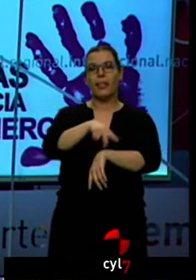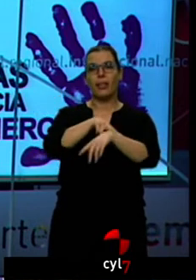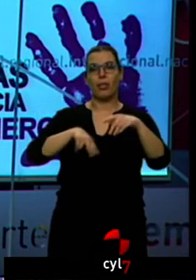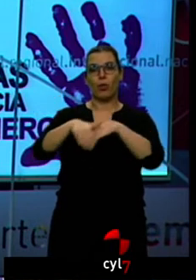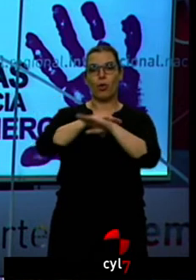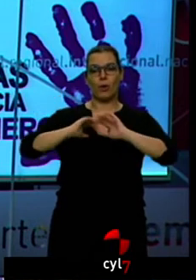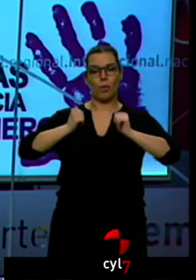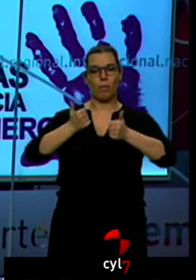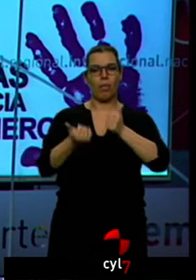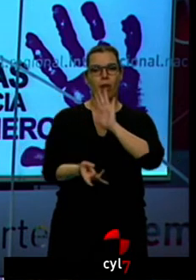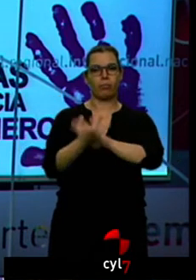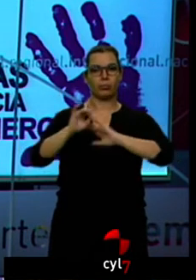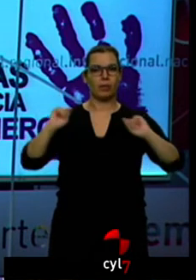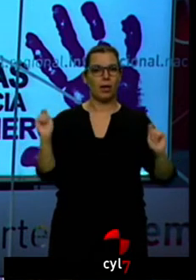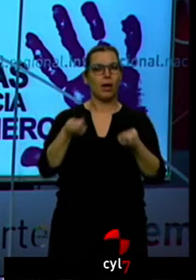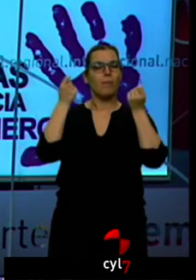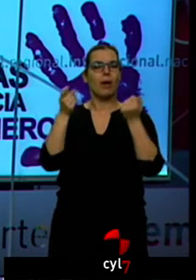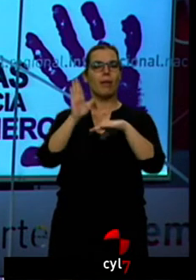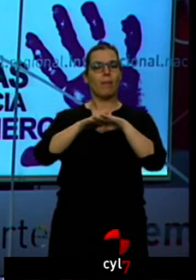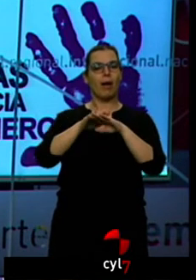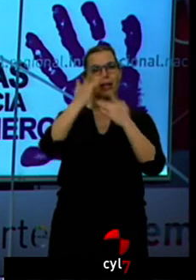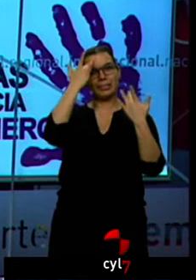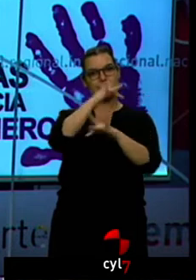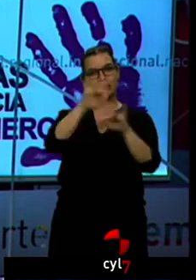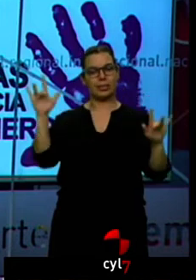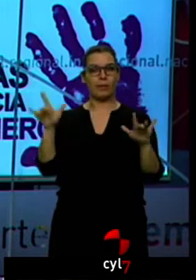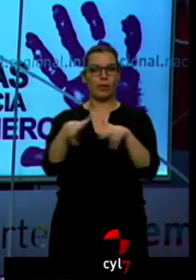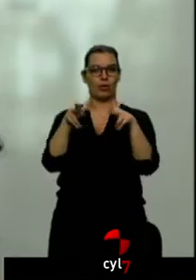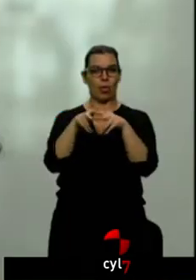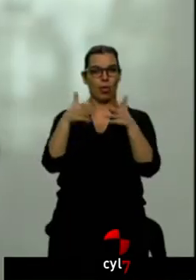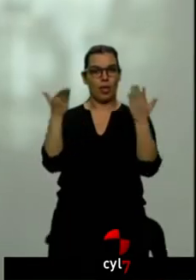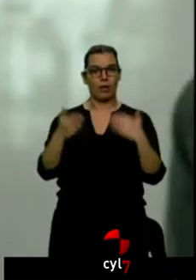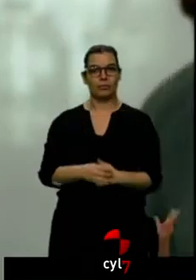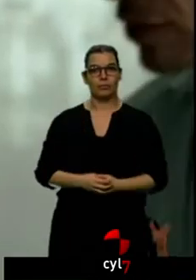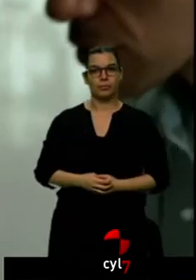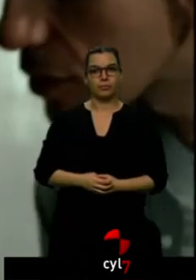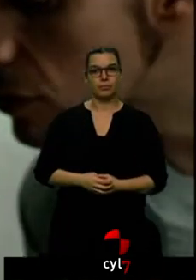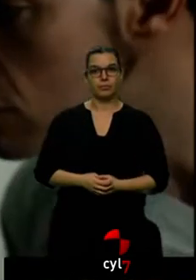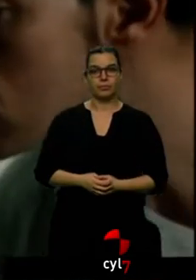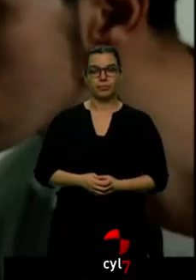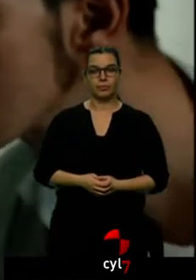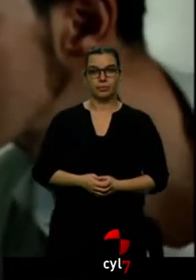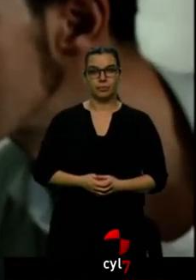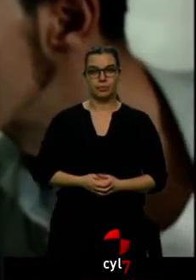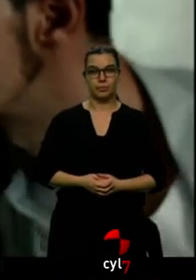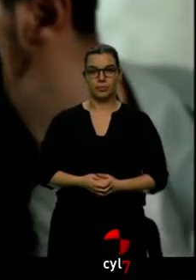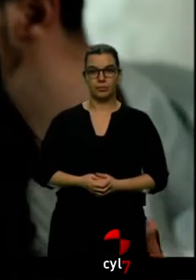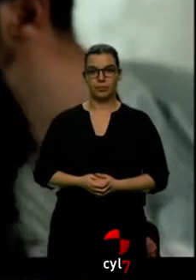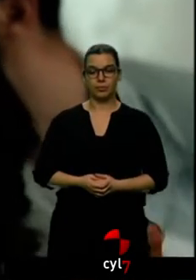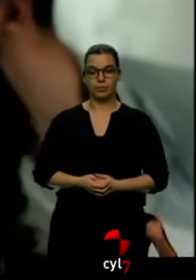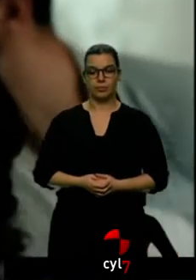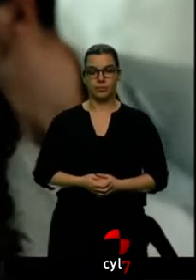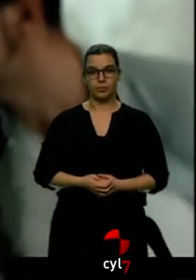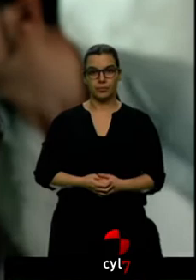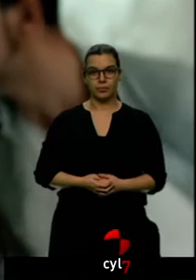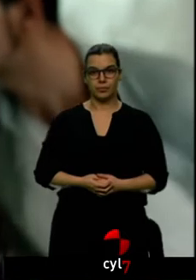ha puesto en marcha una campaña para sensibilizar a toda la sociedad. Yo soy libre, sé lo que quiero, soy la dueña de mis